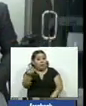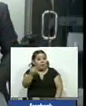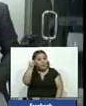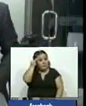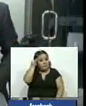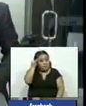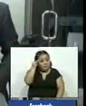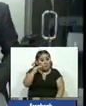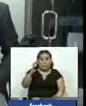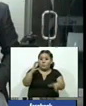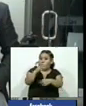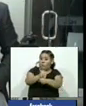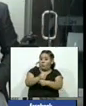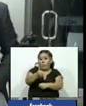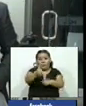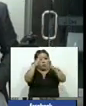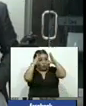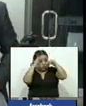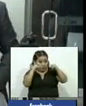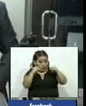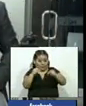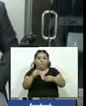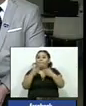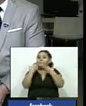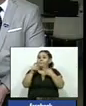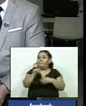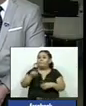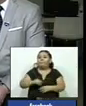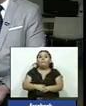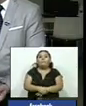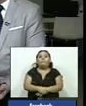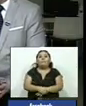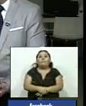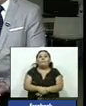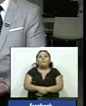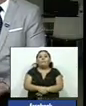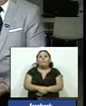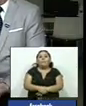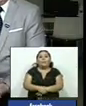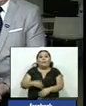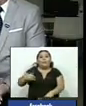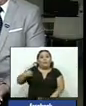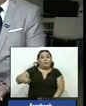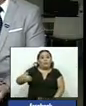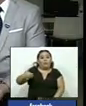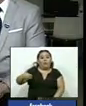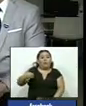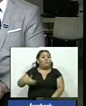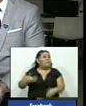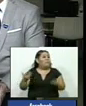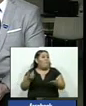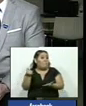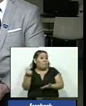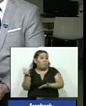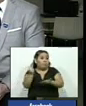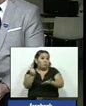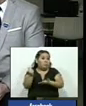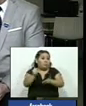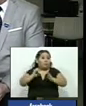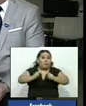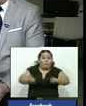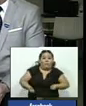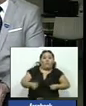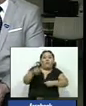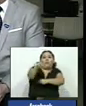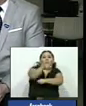debía conocer en pocas palabras buenas noches feliz fin de semana cada año el estado se gasta miles y miles de dólares en las